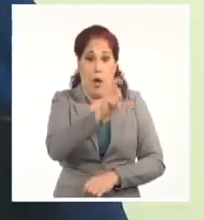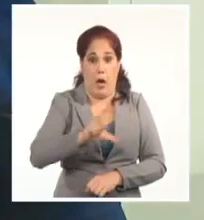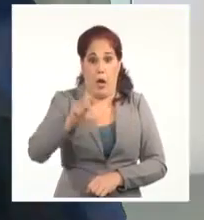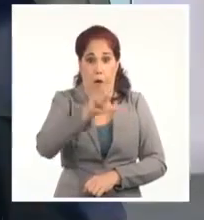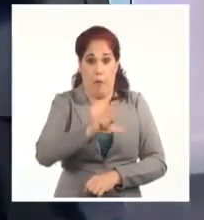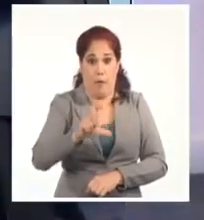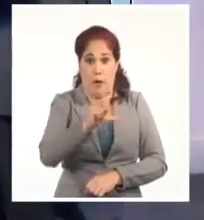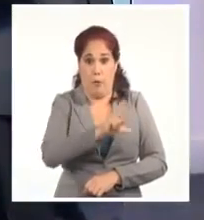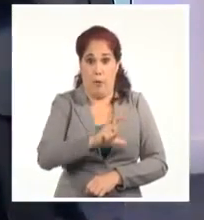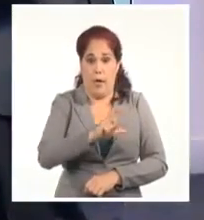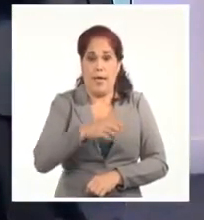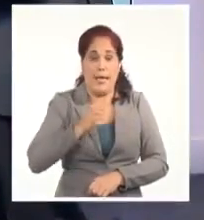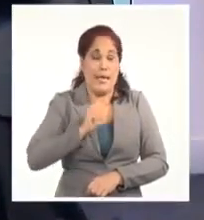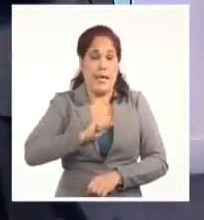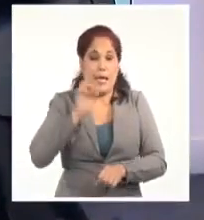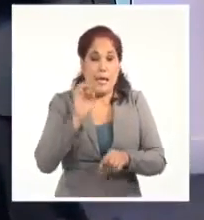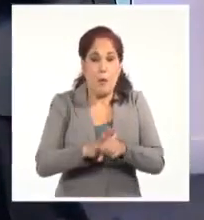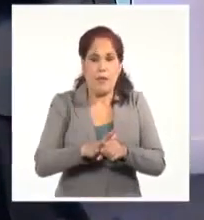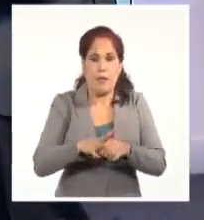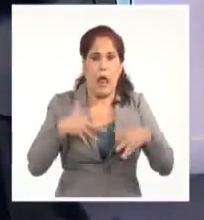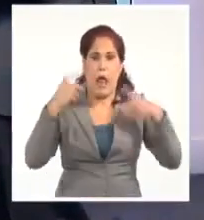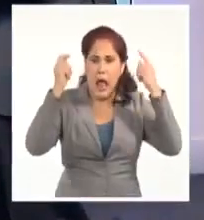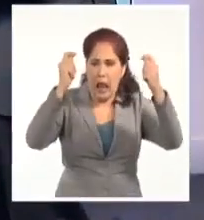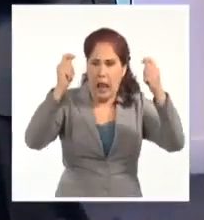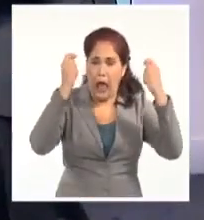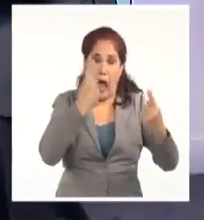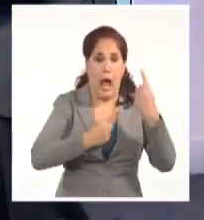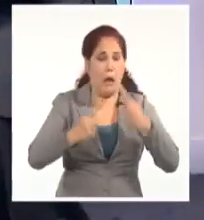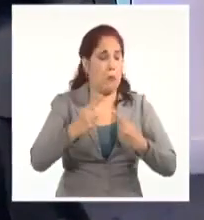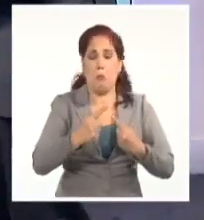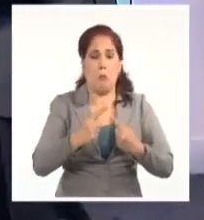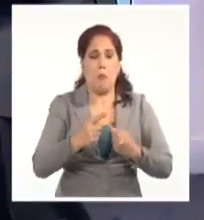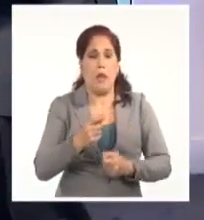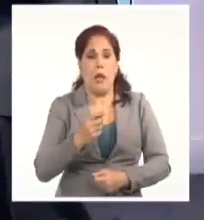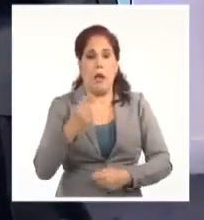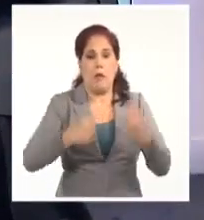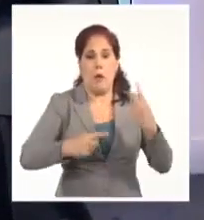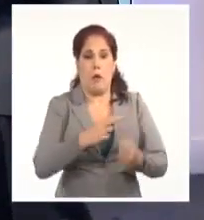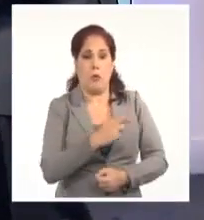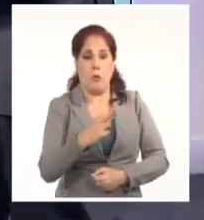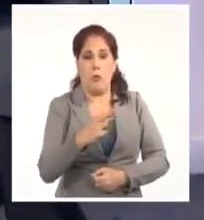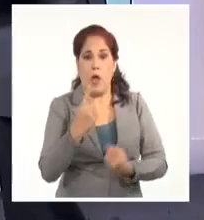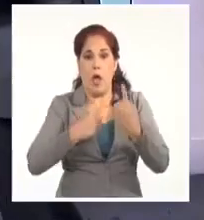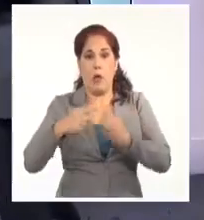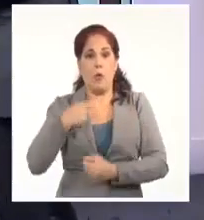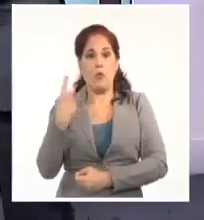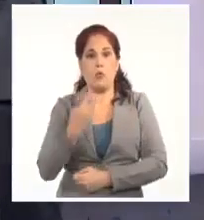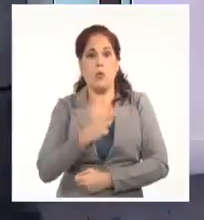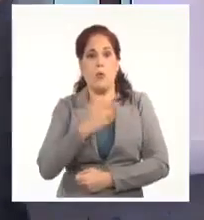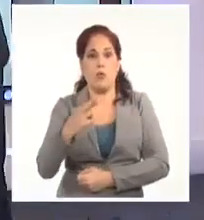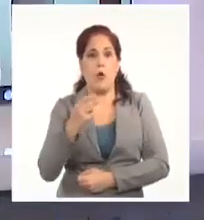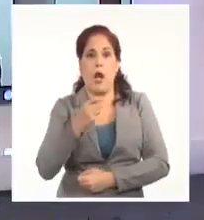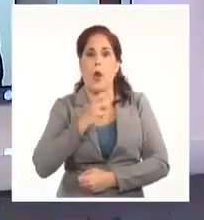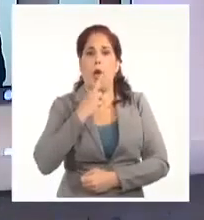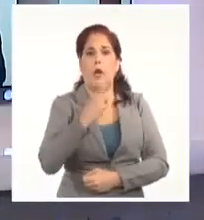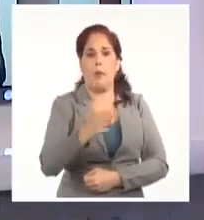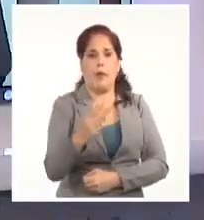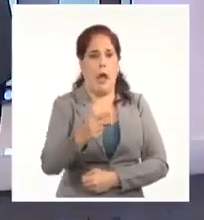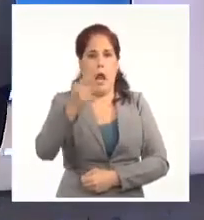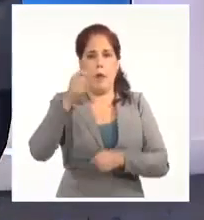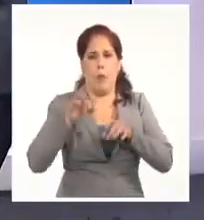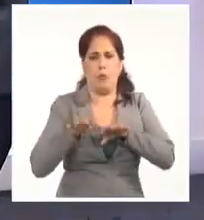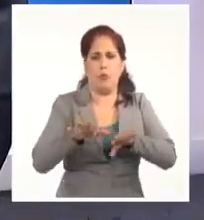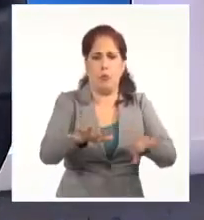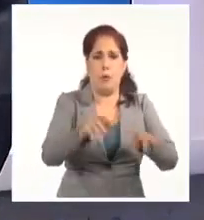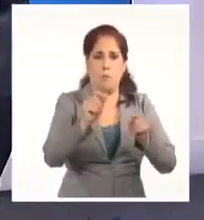ciudad, respondió enérgicamente y contundentemente a favor de la región. Las palabras del